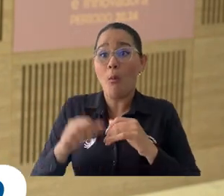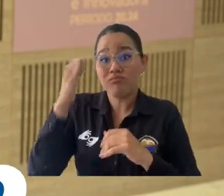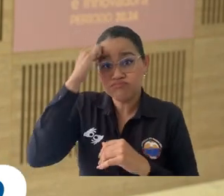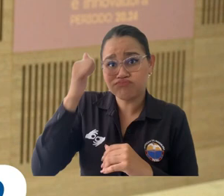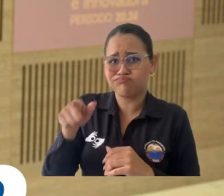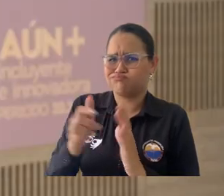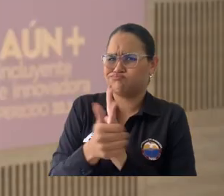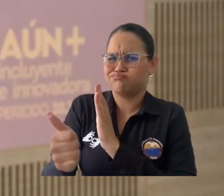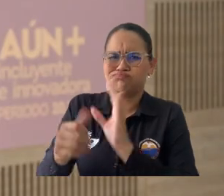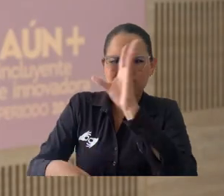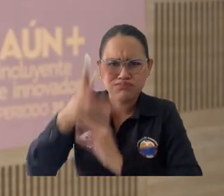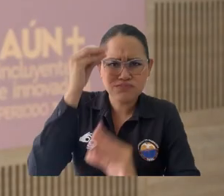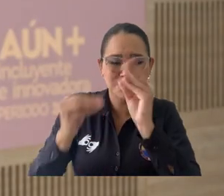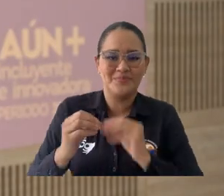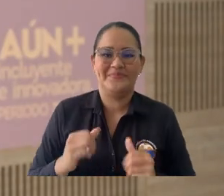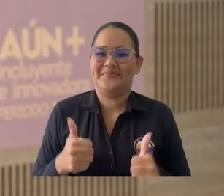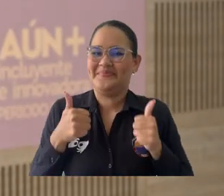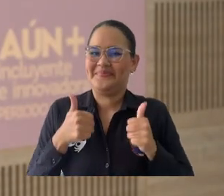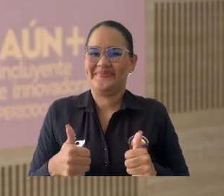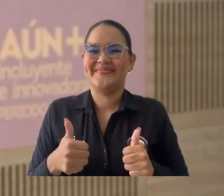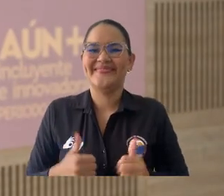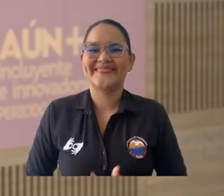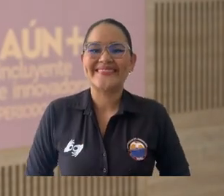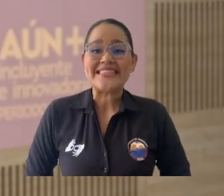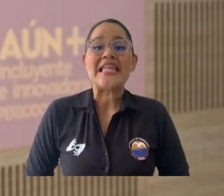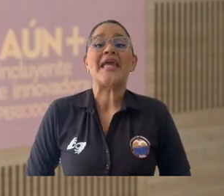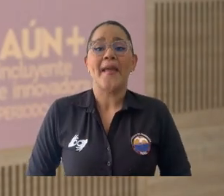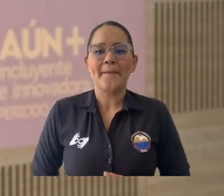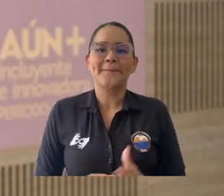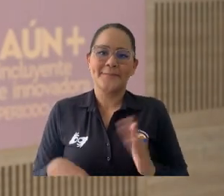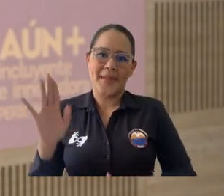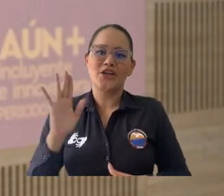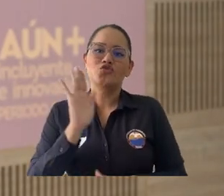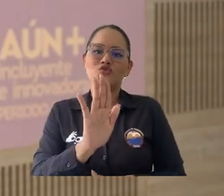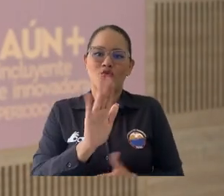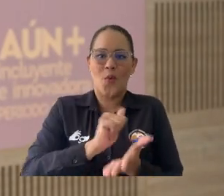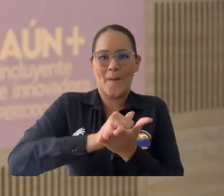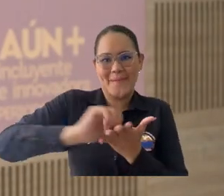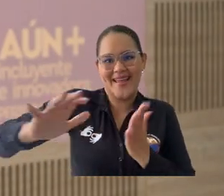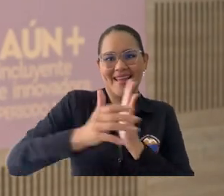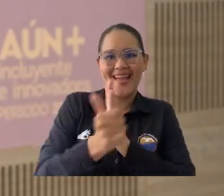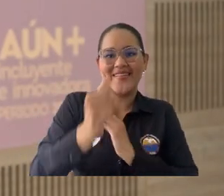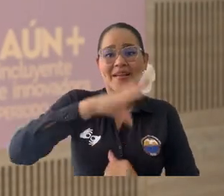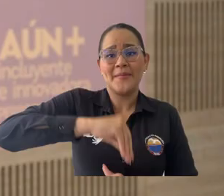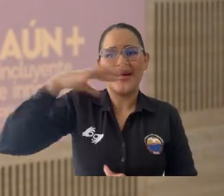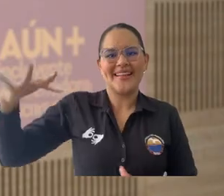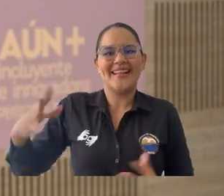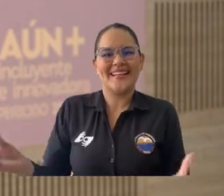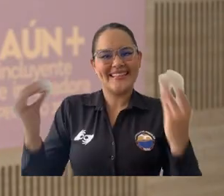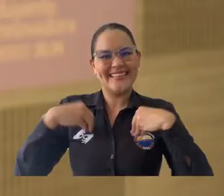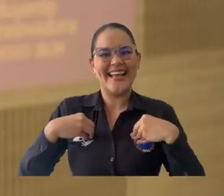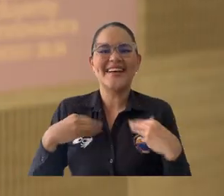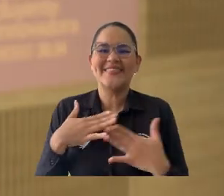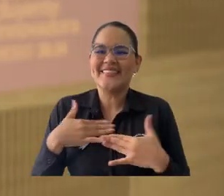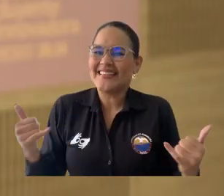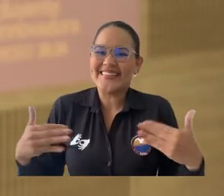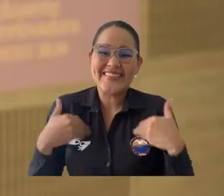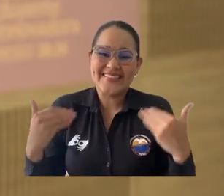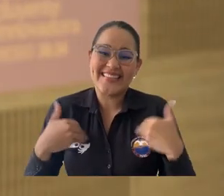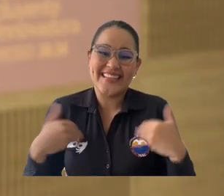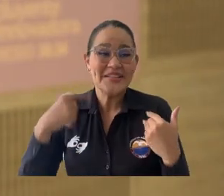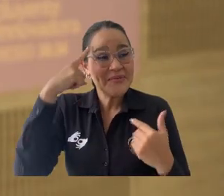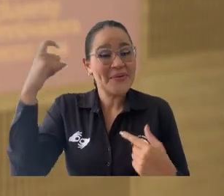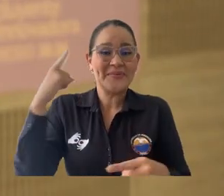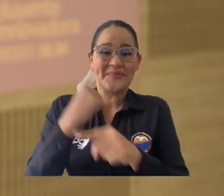es una buena academia. Esta beca nos hace pensar y nos hace darnos cuenta de que sí podemos cumplir nuestros sueños. No tengo